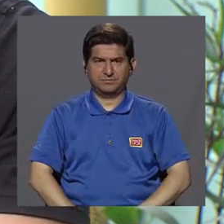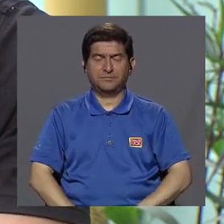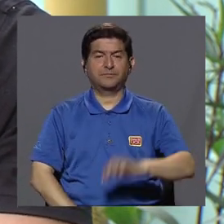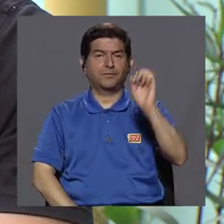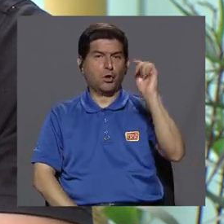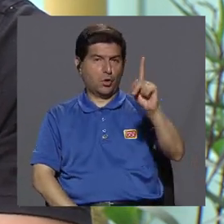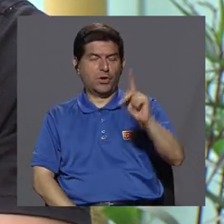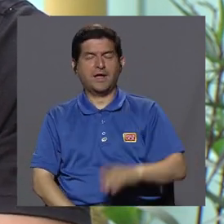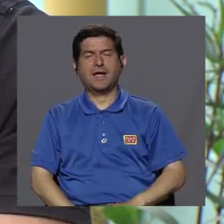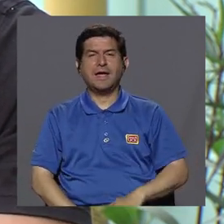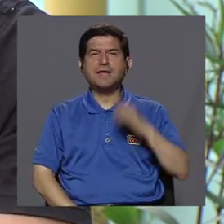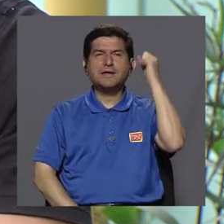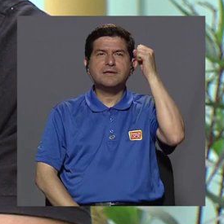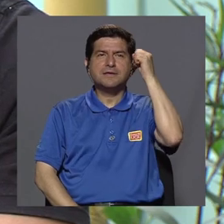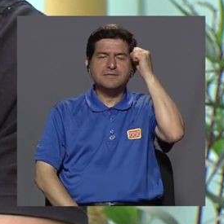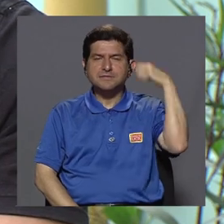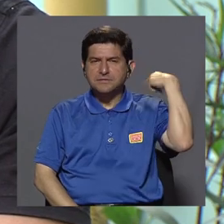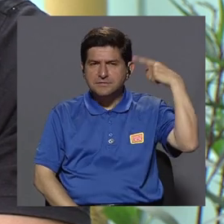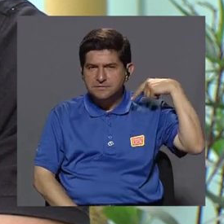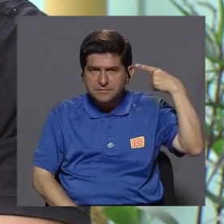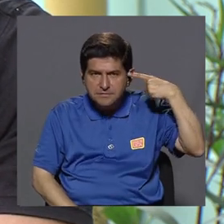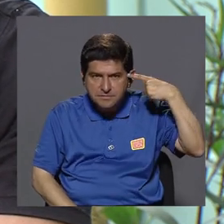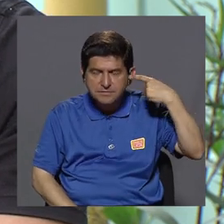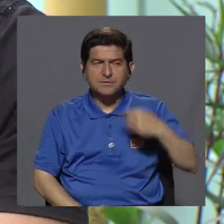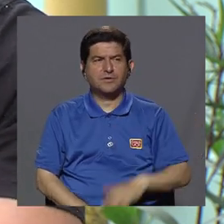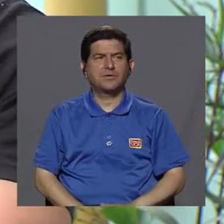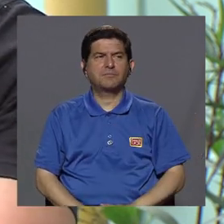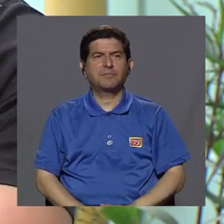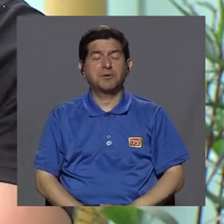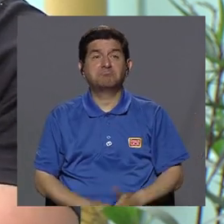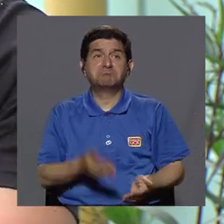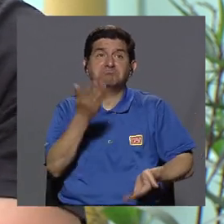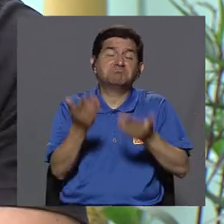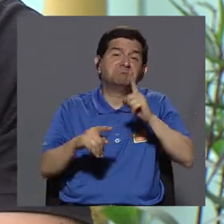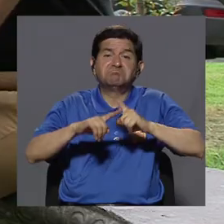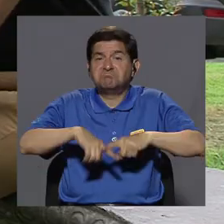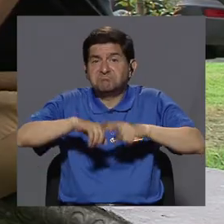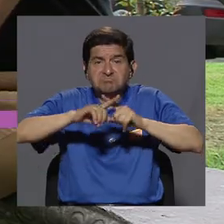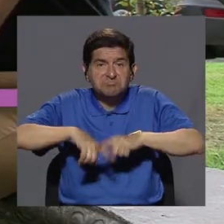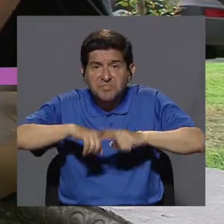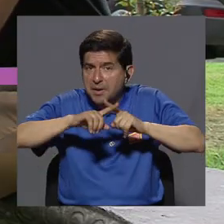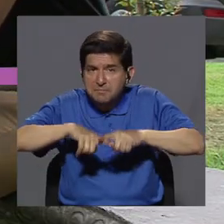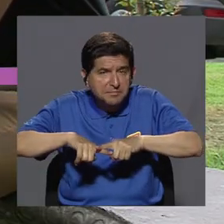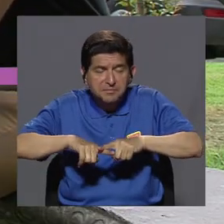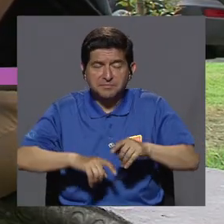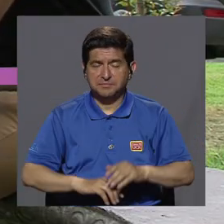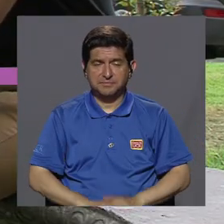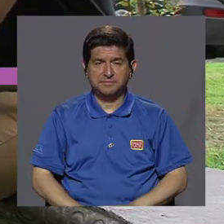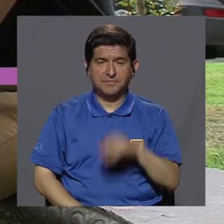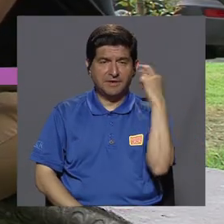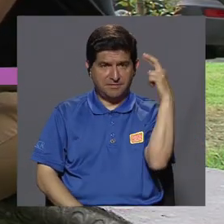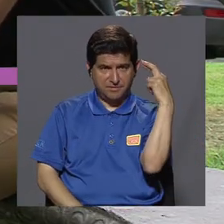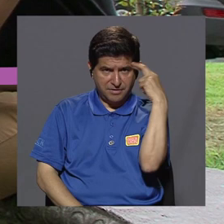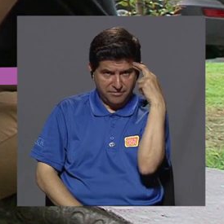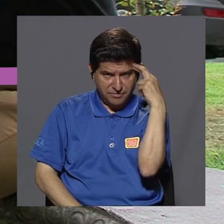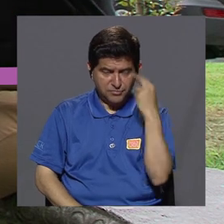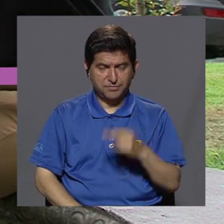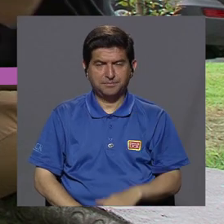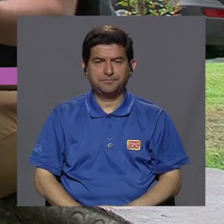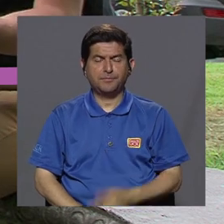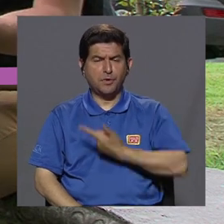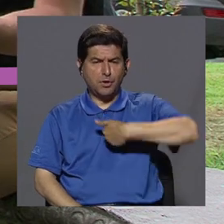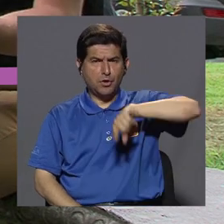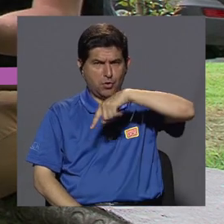ok, un síndrome demencial, por equis, bueno, dependiendo de... Sí, de la causa de este tipo. De la causa, ¿verdad? Entonces,